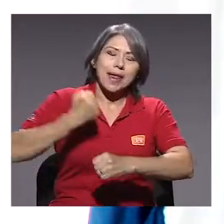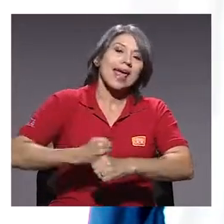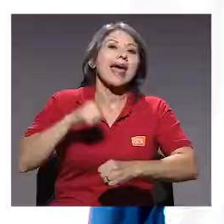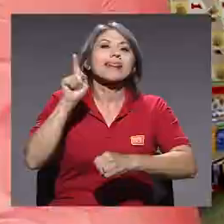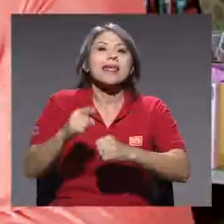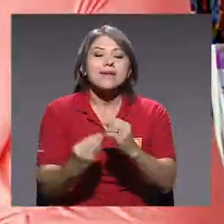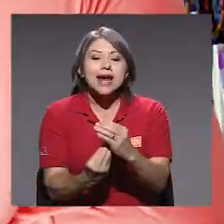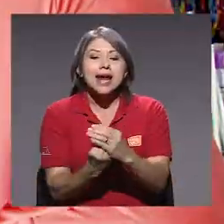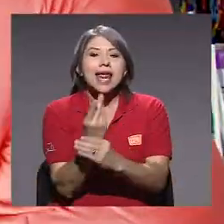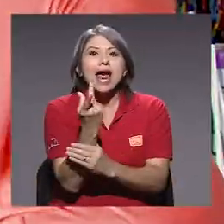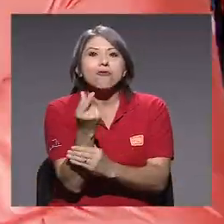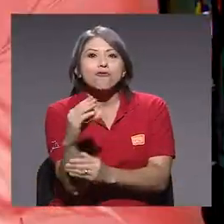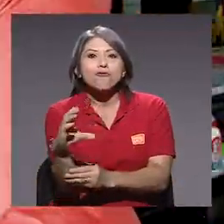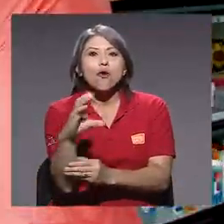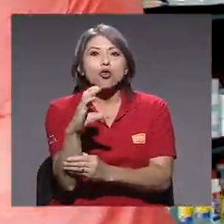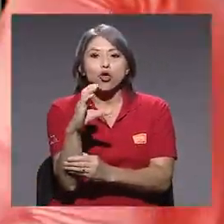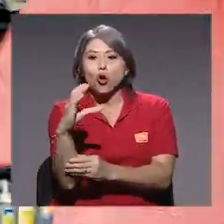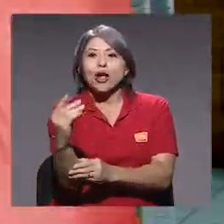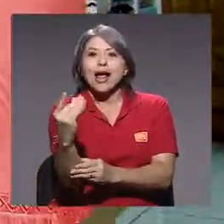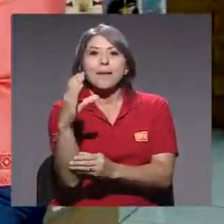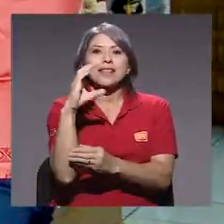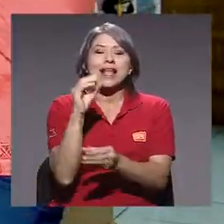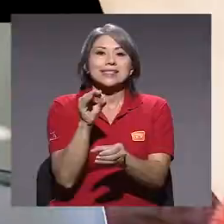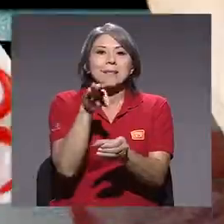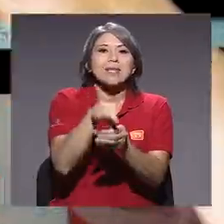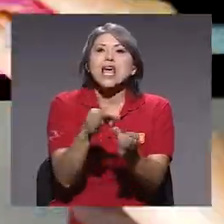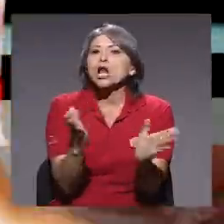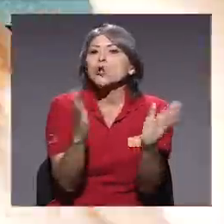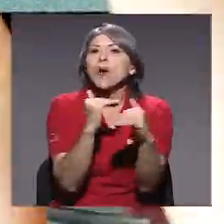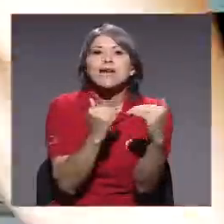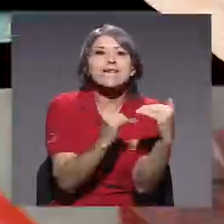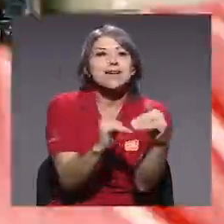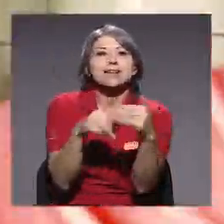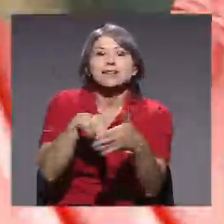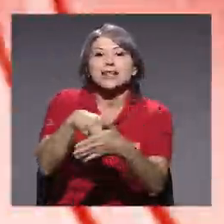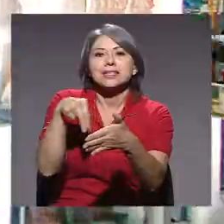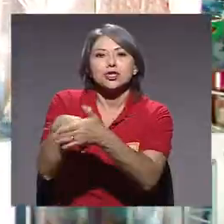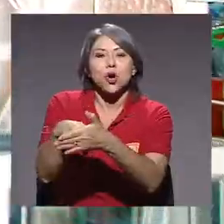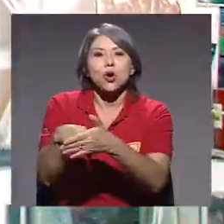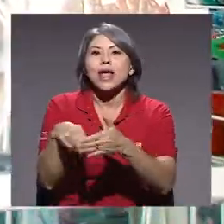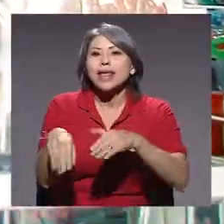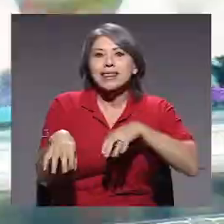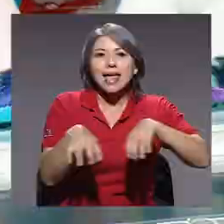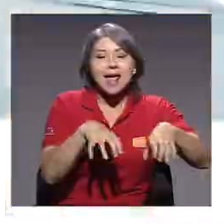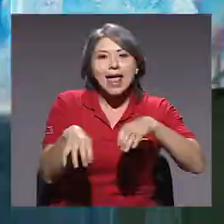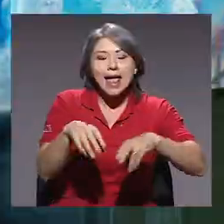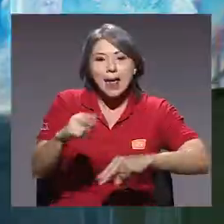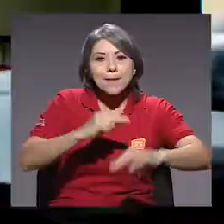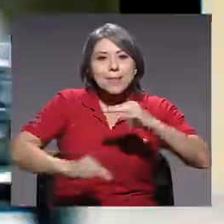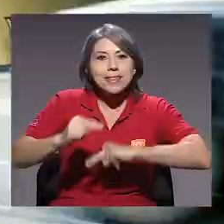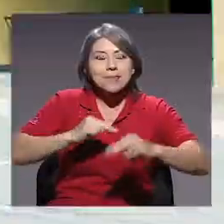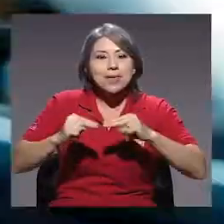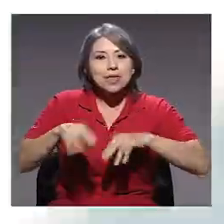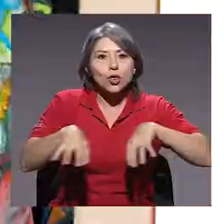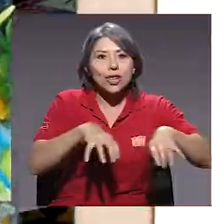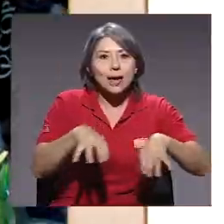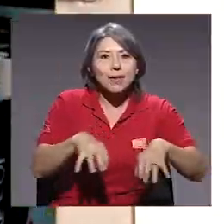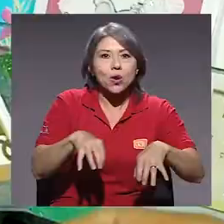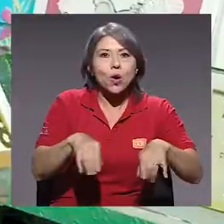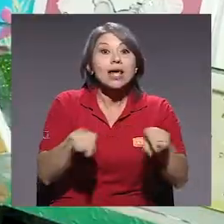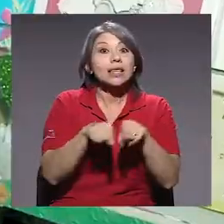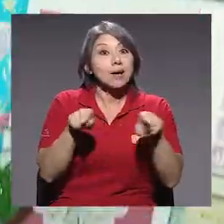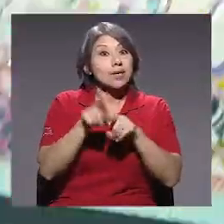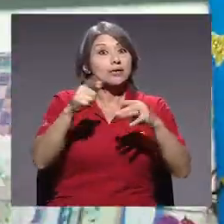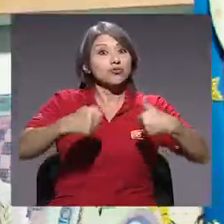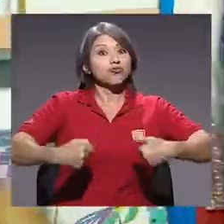es crear un fondo de capital semilla donde no haya restricción de emprendimiento dinámico y hasta ahí. Pero sí es un reto que tenemos como Estado